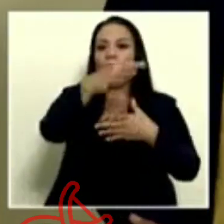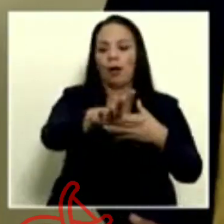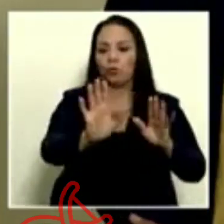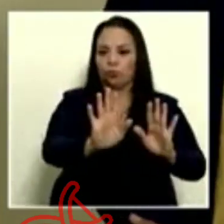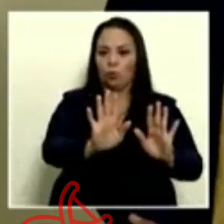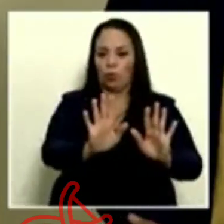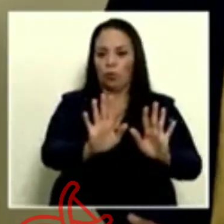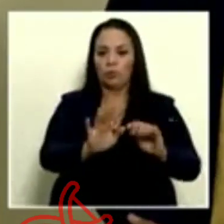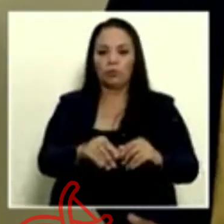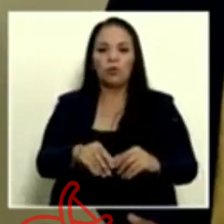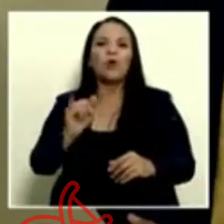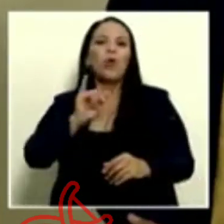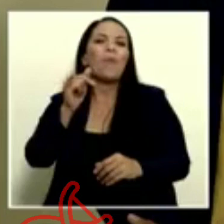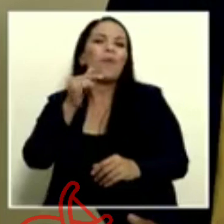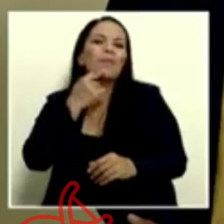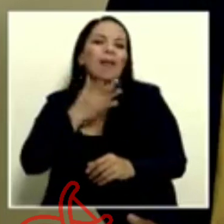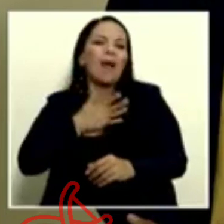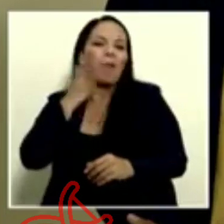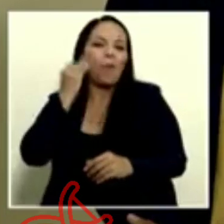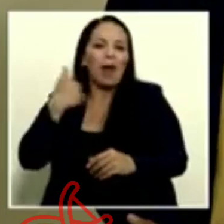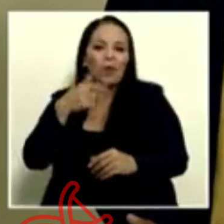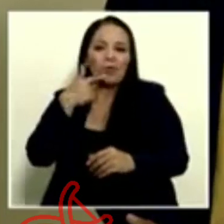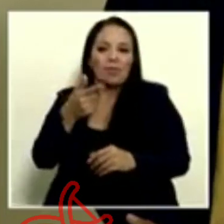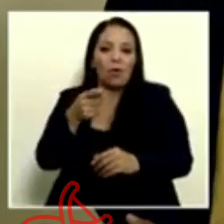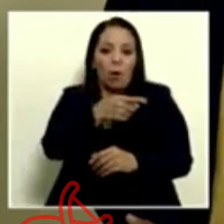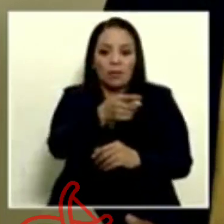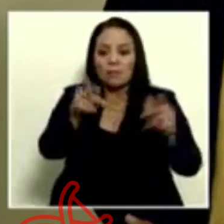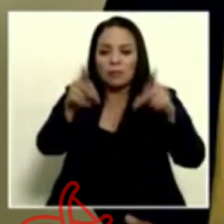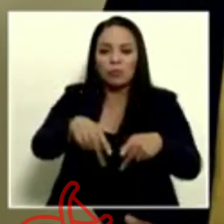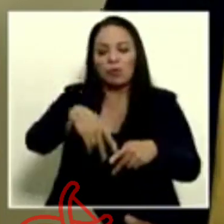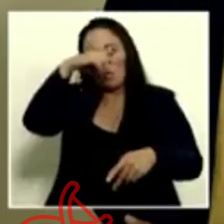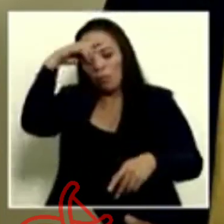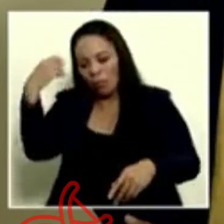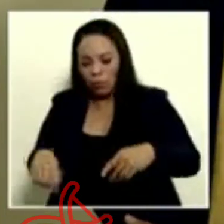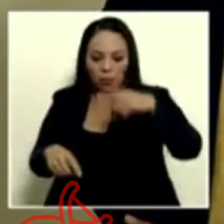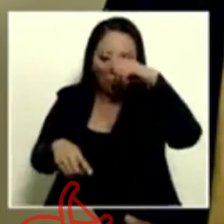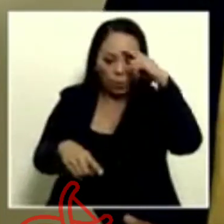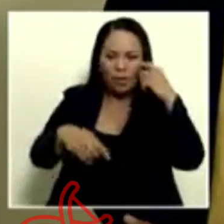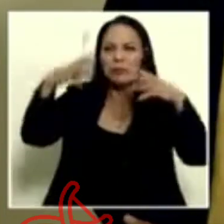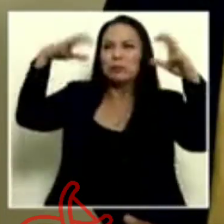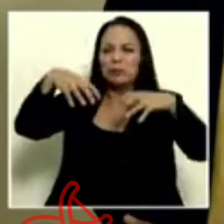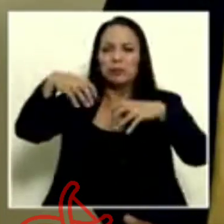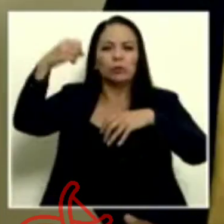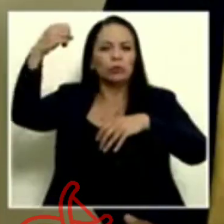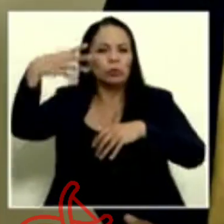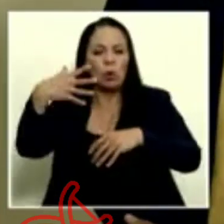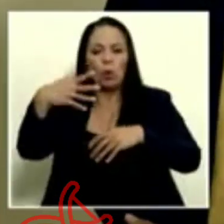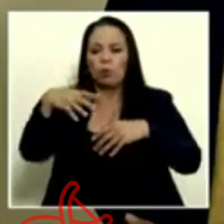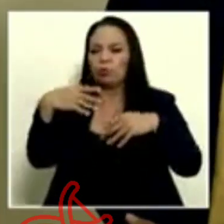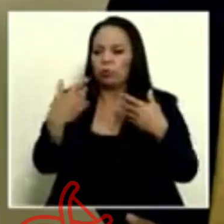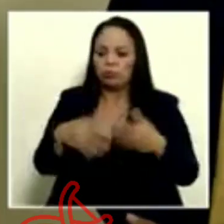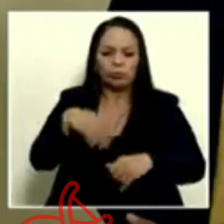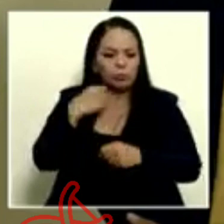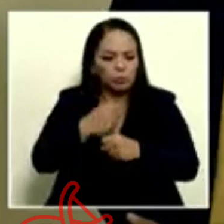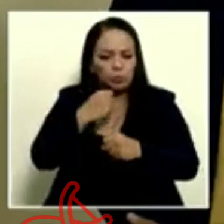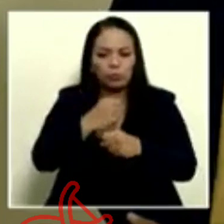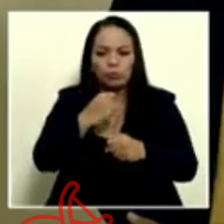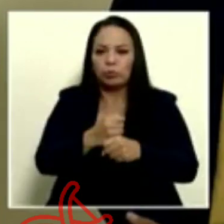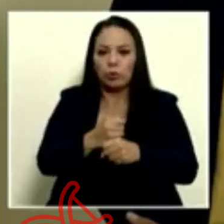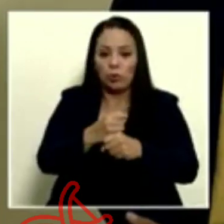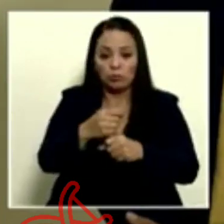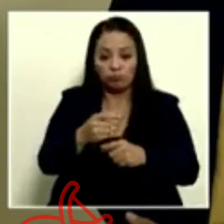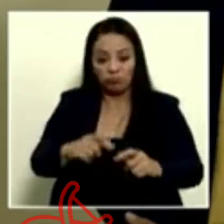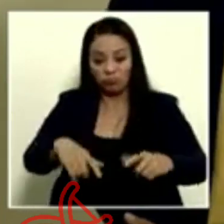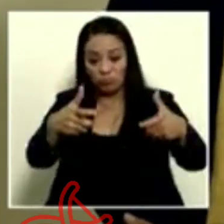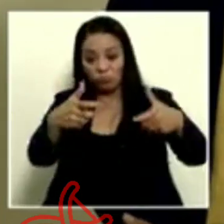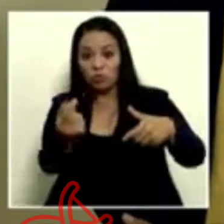lomo sembrando arroz en el campo debajo del sol del agua y de la lluvia. Bueno, de la lluvia. Entonces,